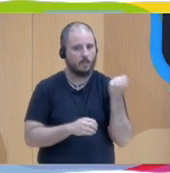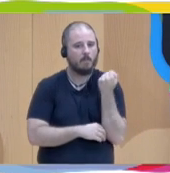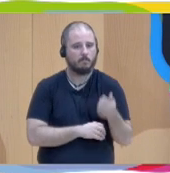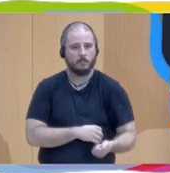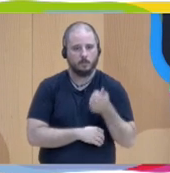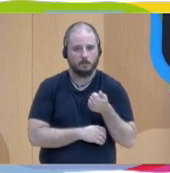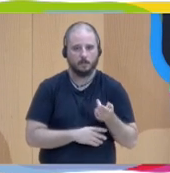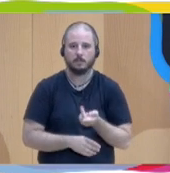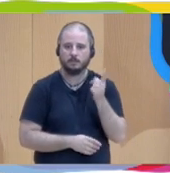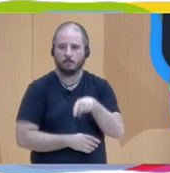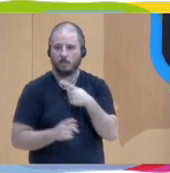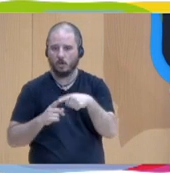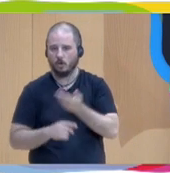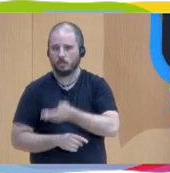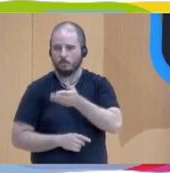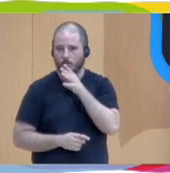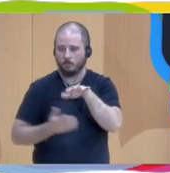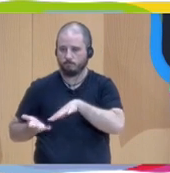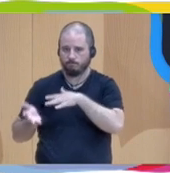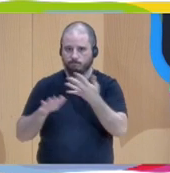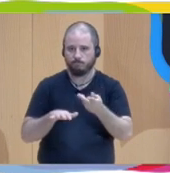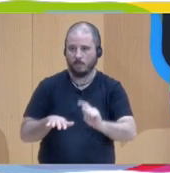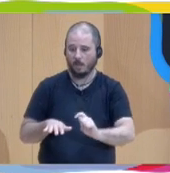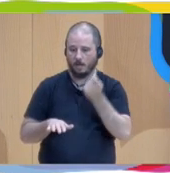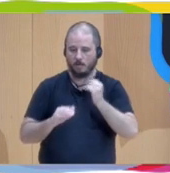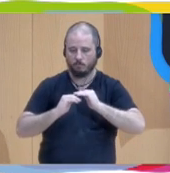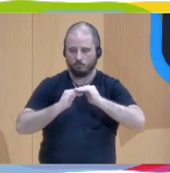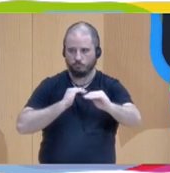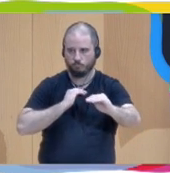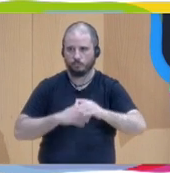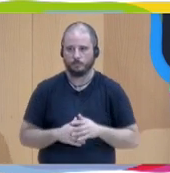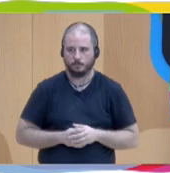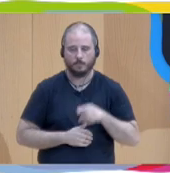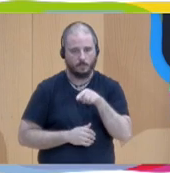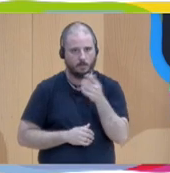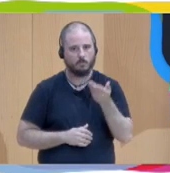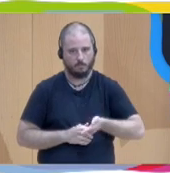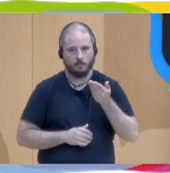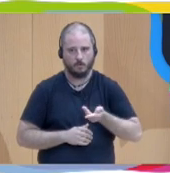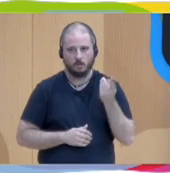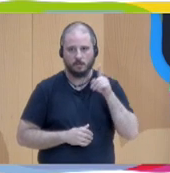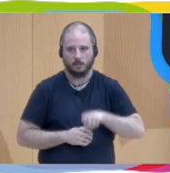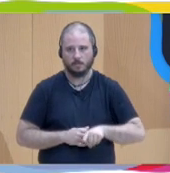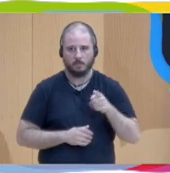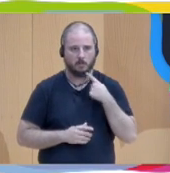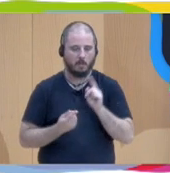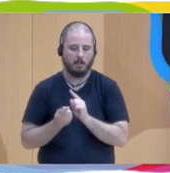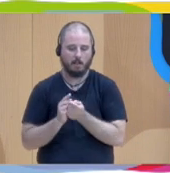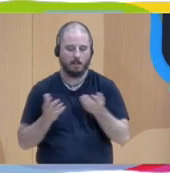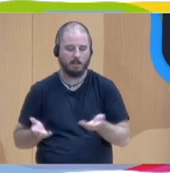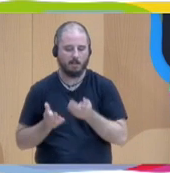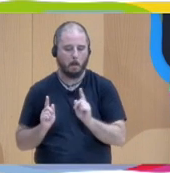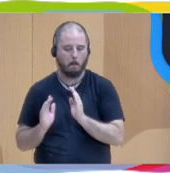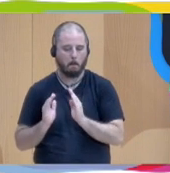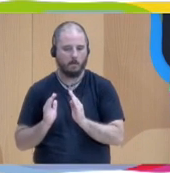para lograr esa implementación exitosa y sostenible a lo largo del tiempo. Que también es una cuestión importante, que no sea un cambio para un momentito, sino que